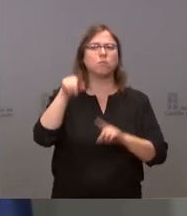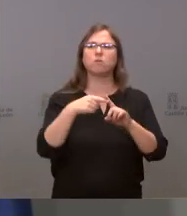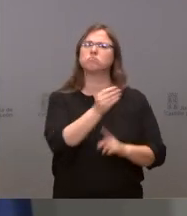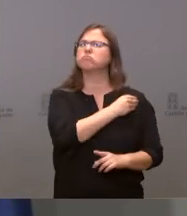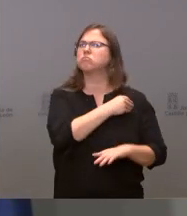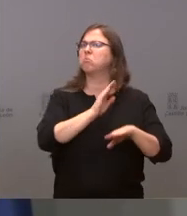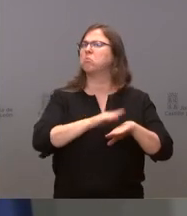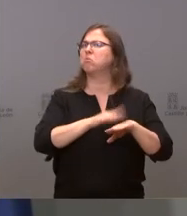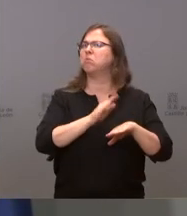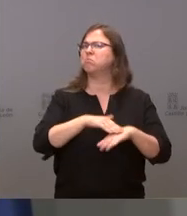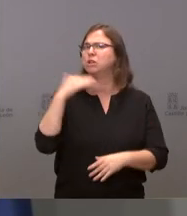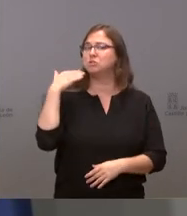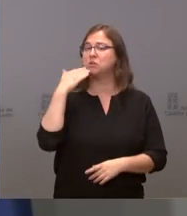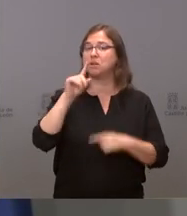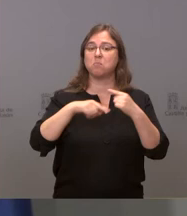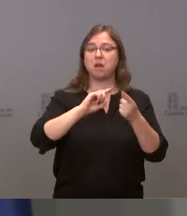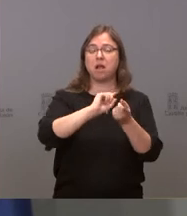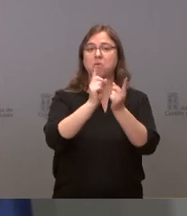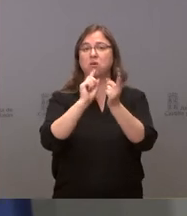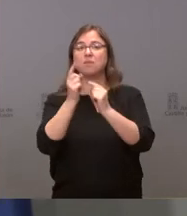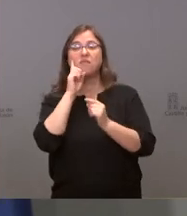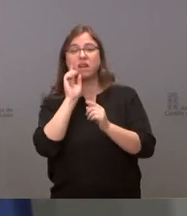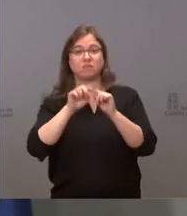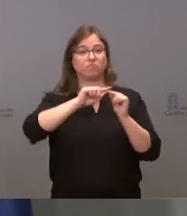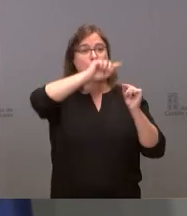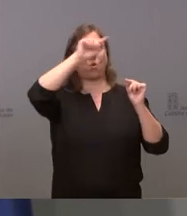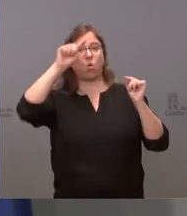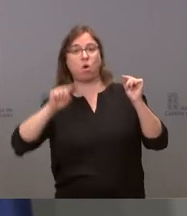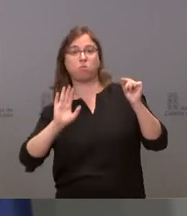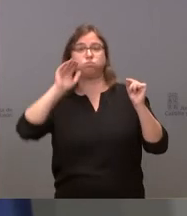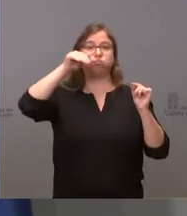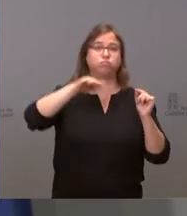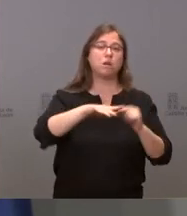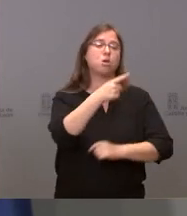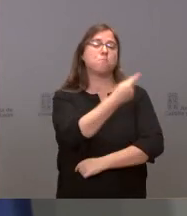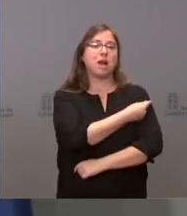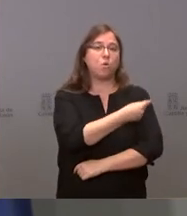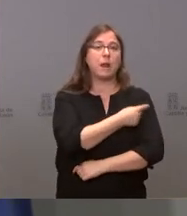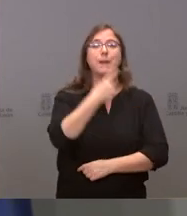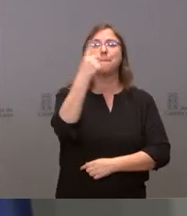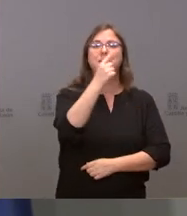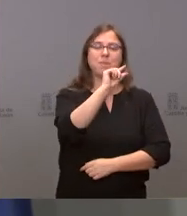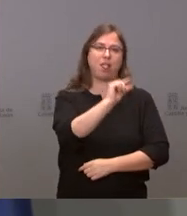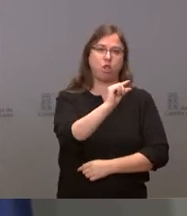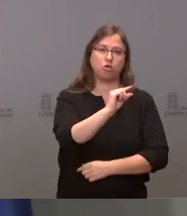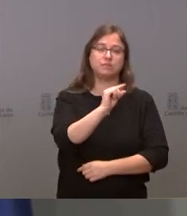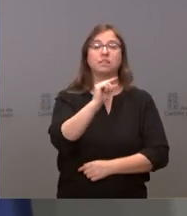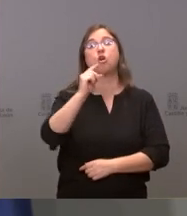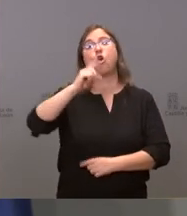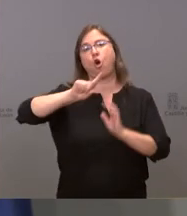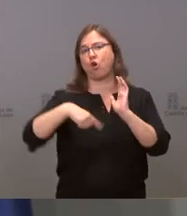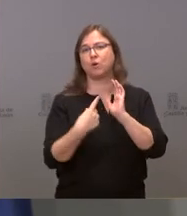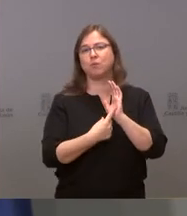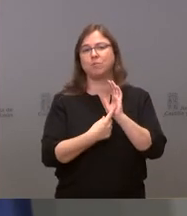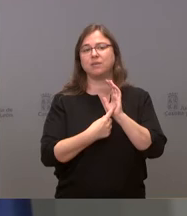por qué era así. Y luego, si ven ustedes las curvas de vacunación, tanto de primeras dosis como de dosis completas, se han ido